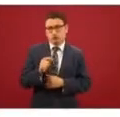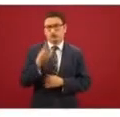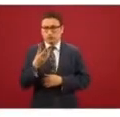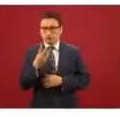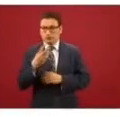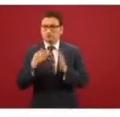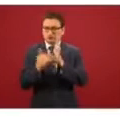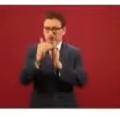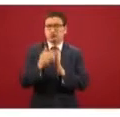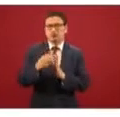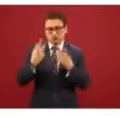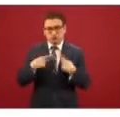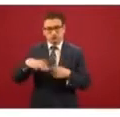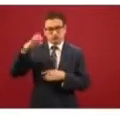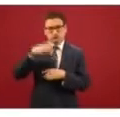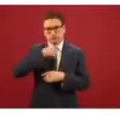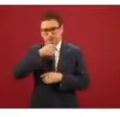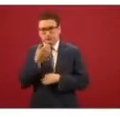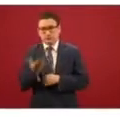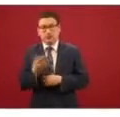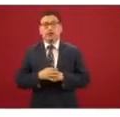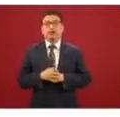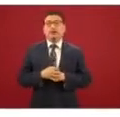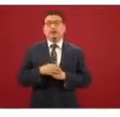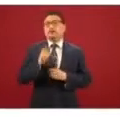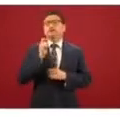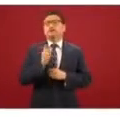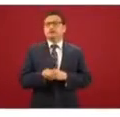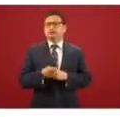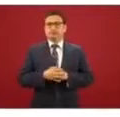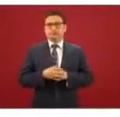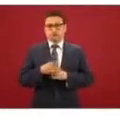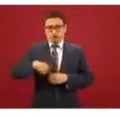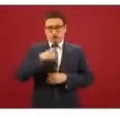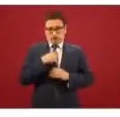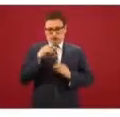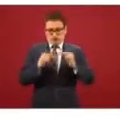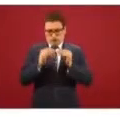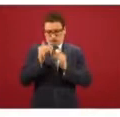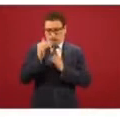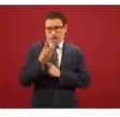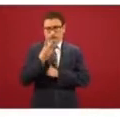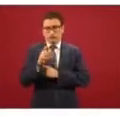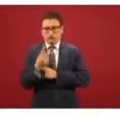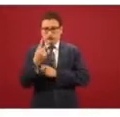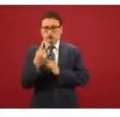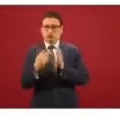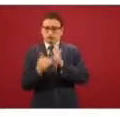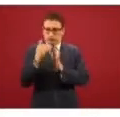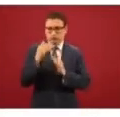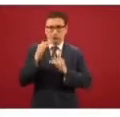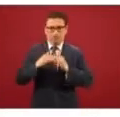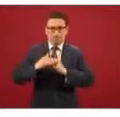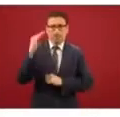de adultos mayores, lo que significa es que incrementamos aproximadamente 3.2 millones de ellos.